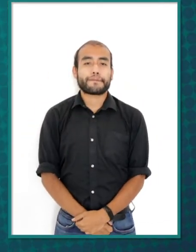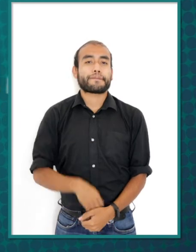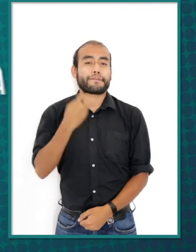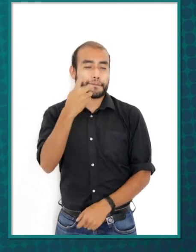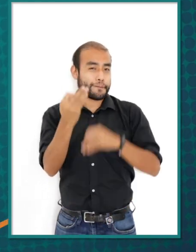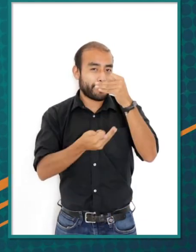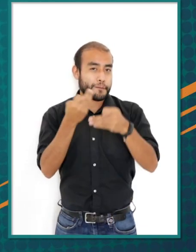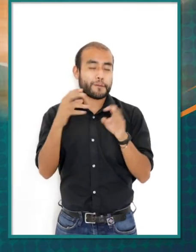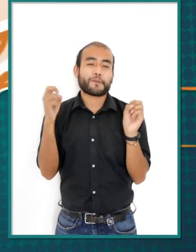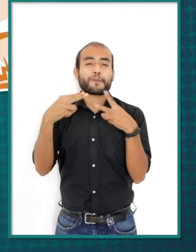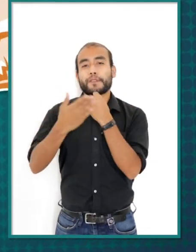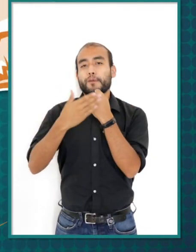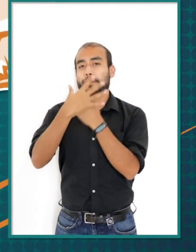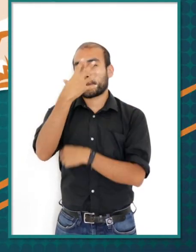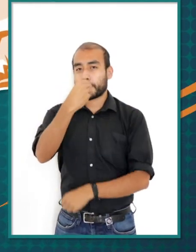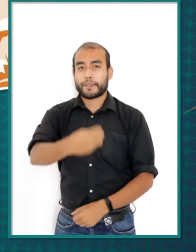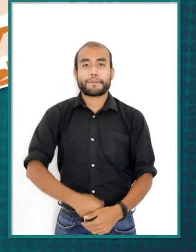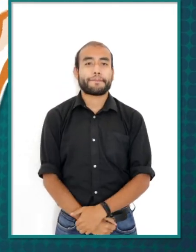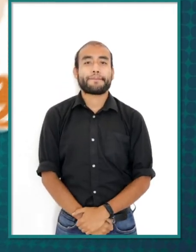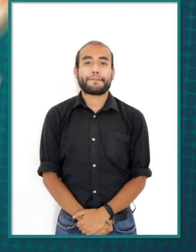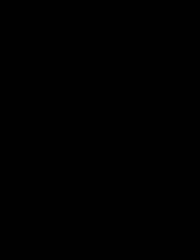Eso fue todo. Nos vemos en la próxima, Coyotes.